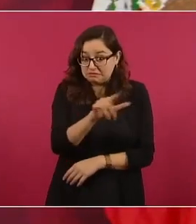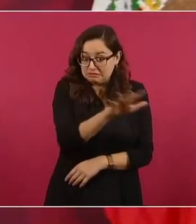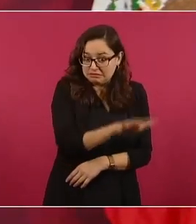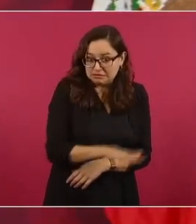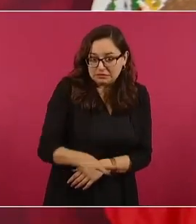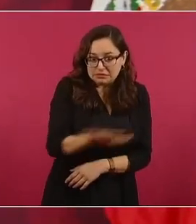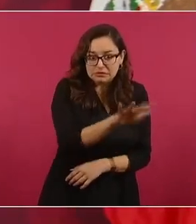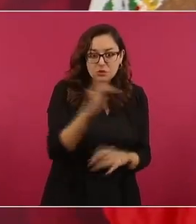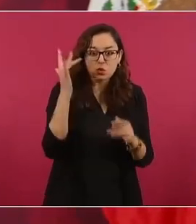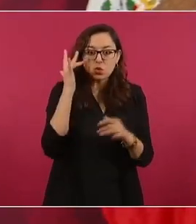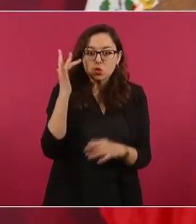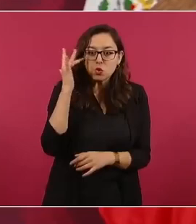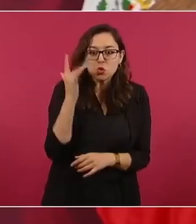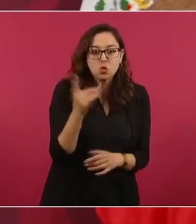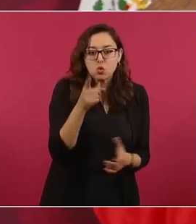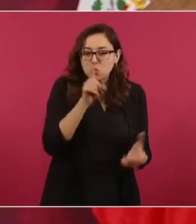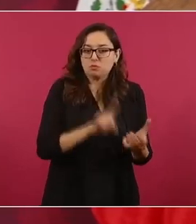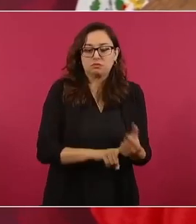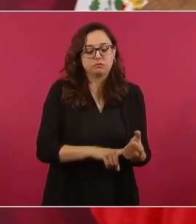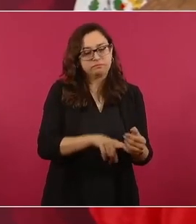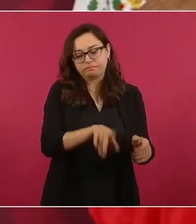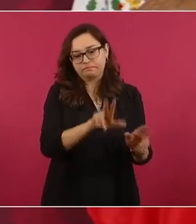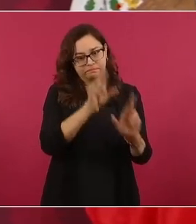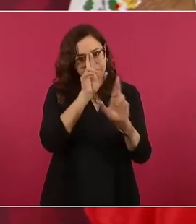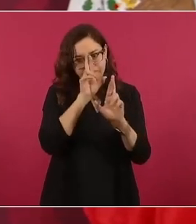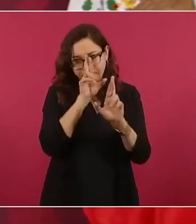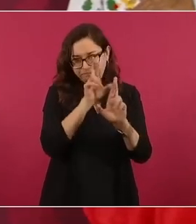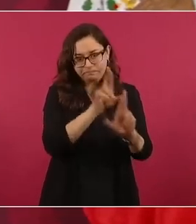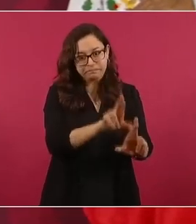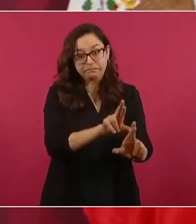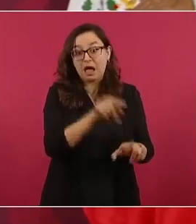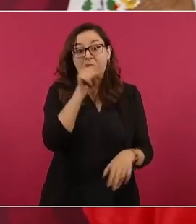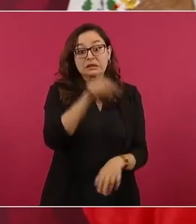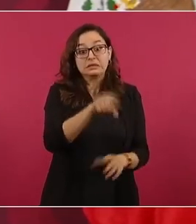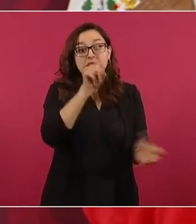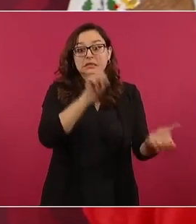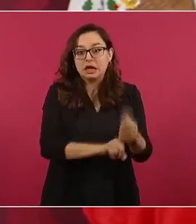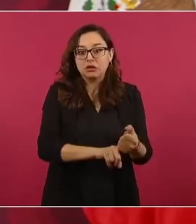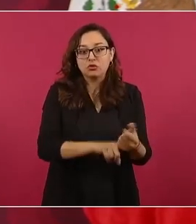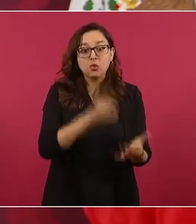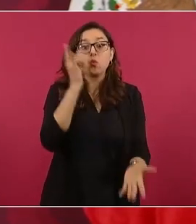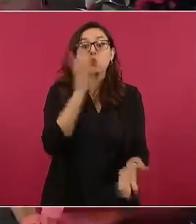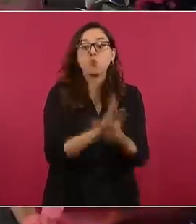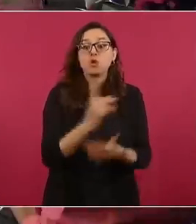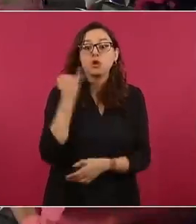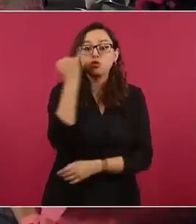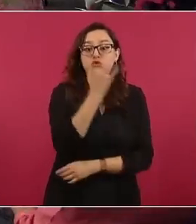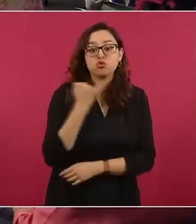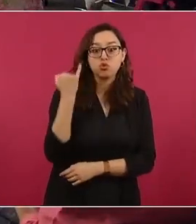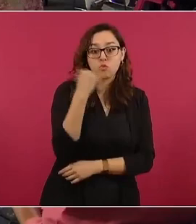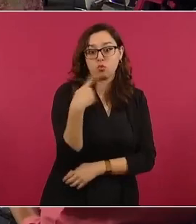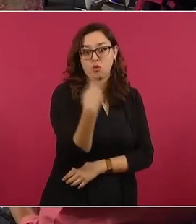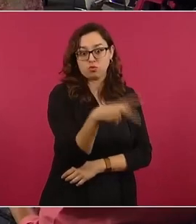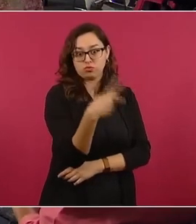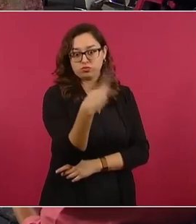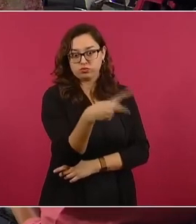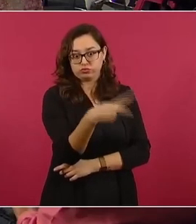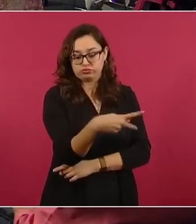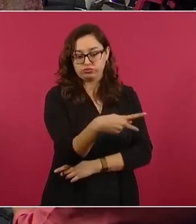Ahí es en lengua ya que